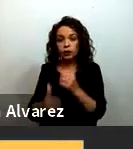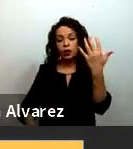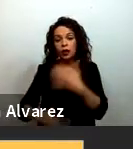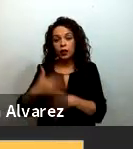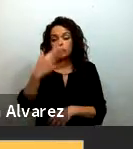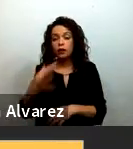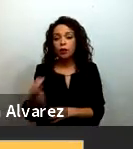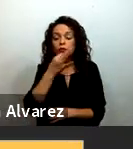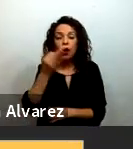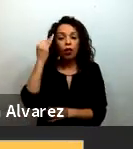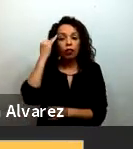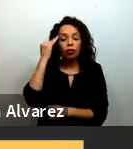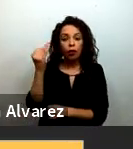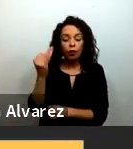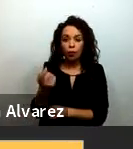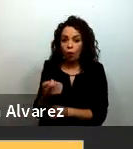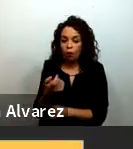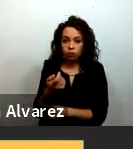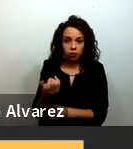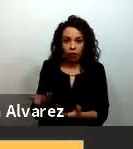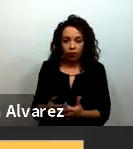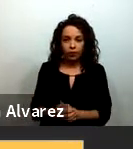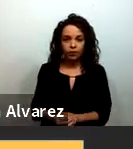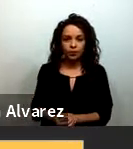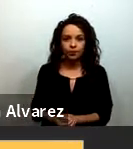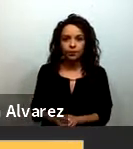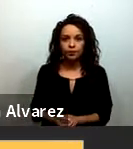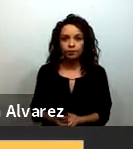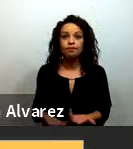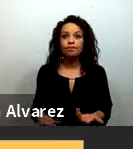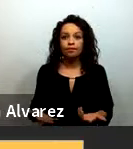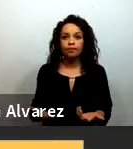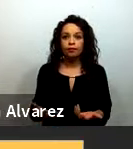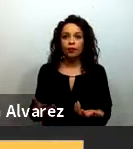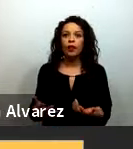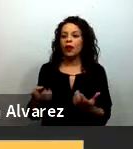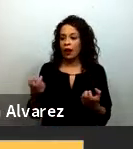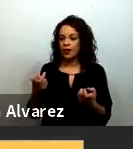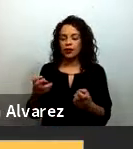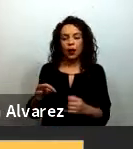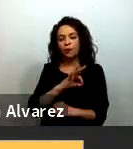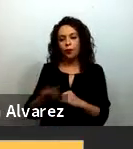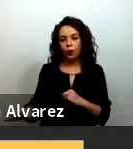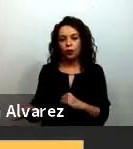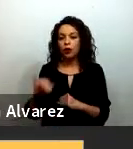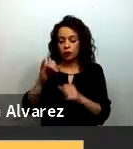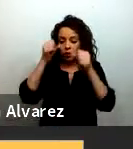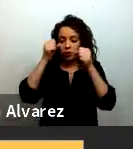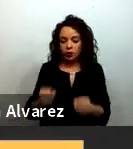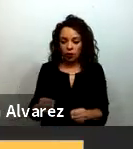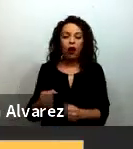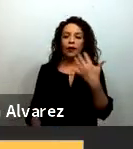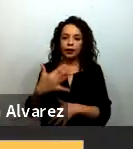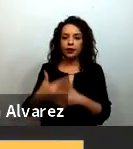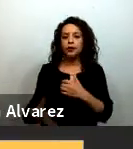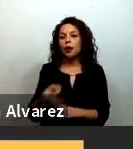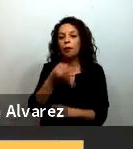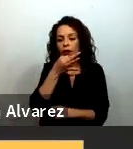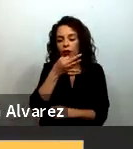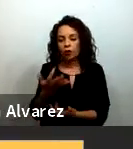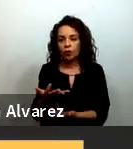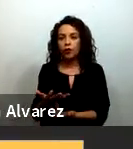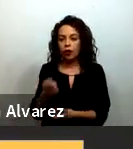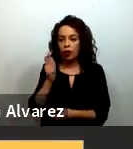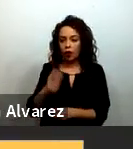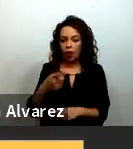resultaba imposible y al final quedó en programas de 15 minutos lo que hicimos fue convocar a las organizaciones